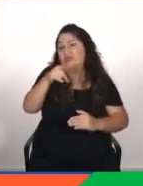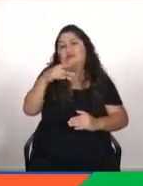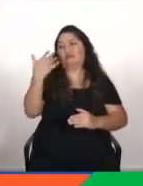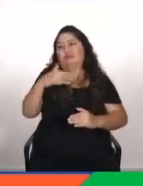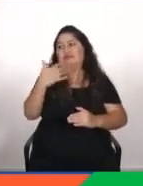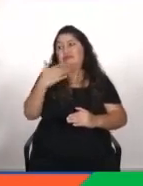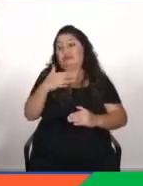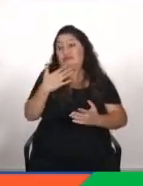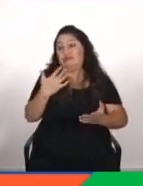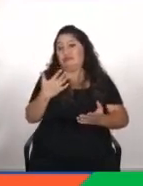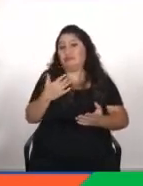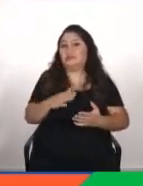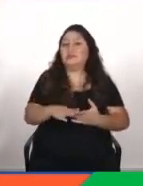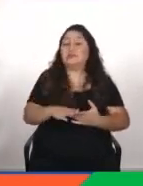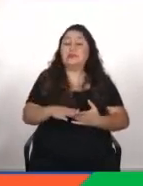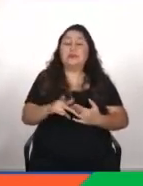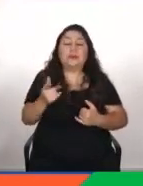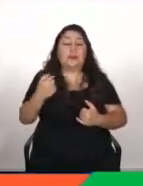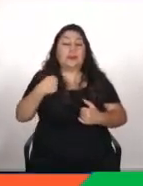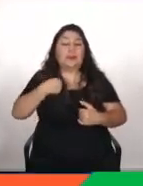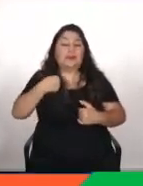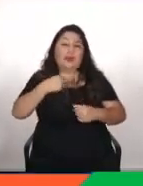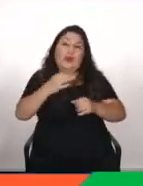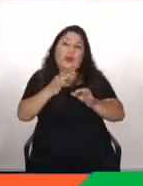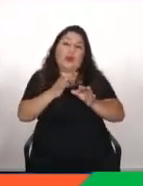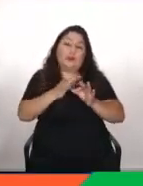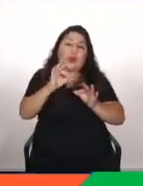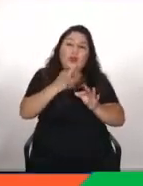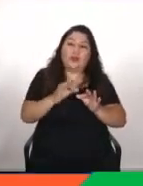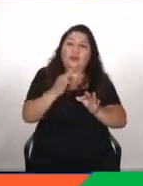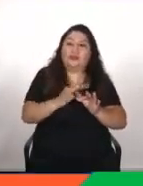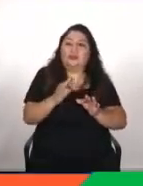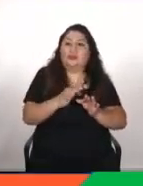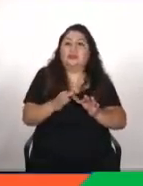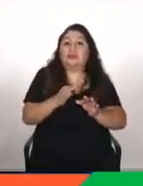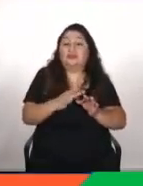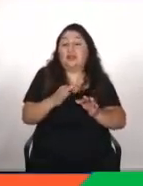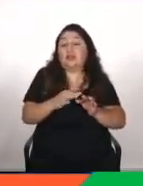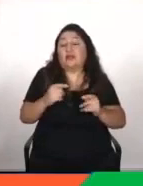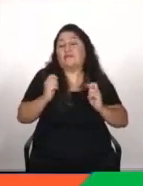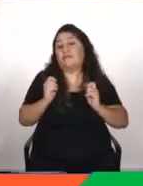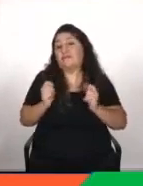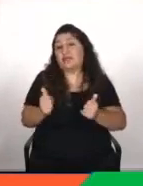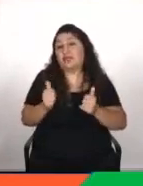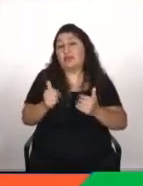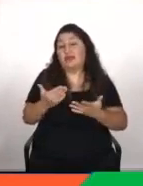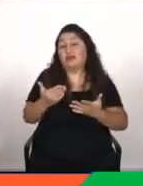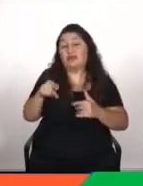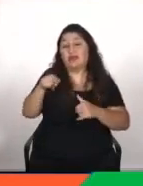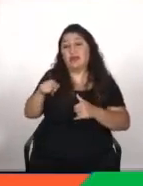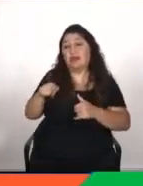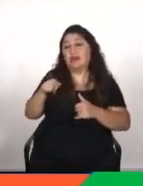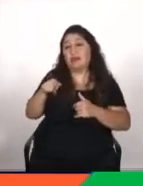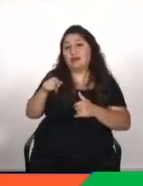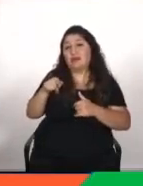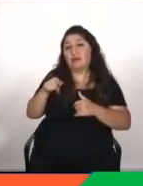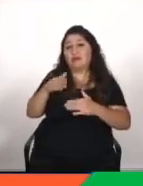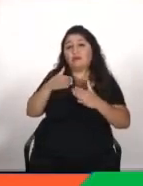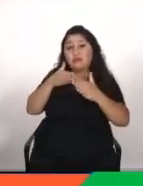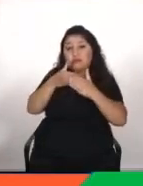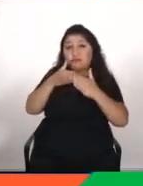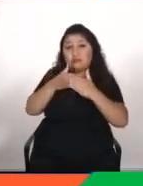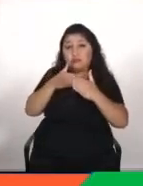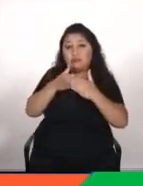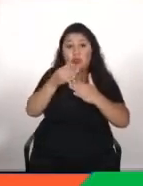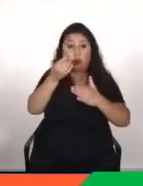pues sí yo a ver mi consejo y creo que es una una habilidad que no debería de quedarse también solo limitada para el que quiera